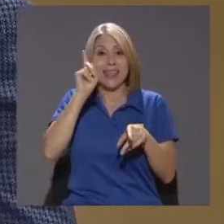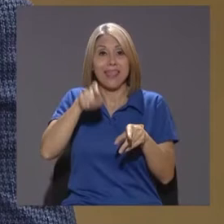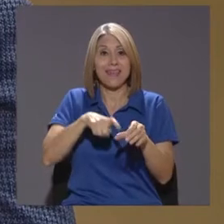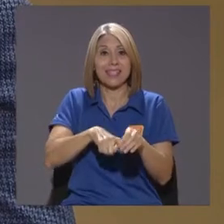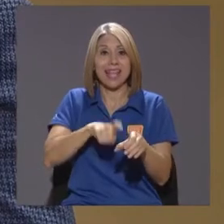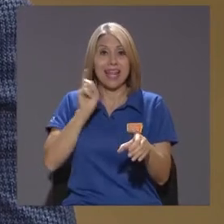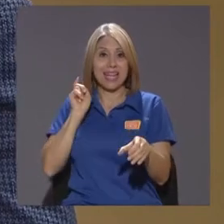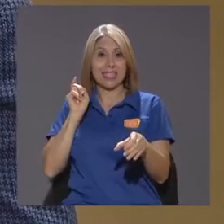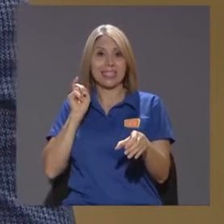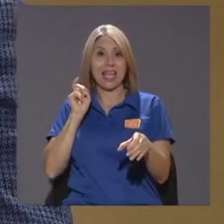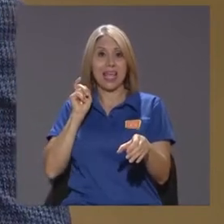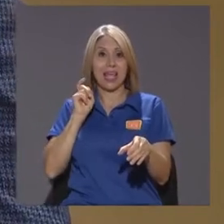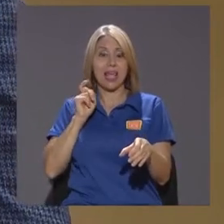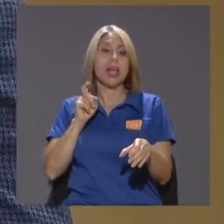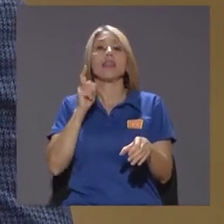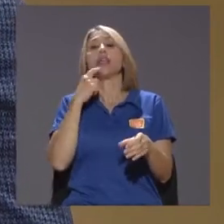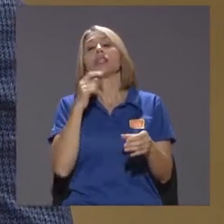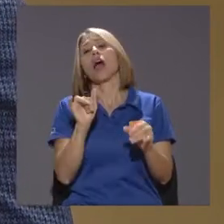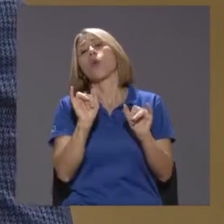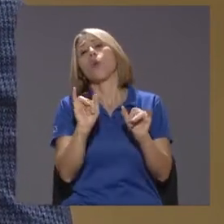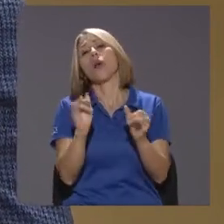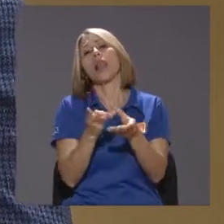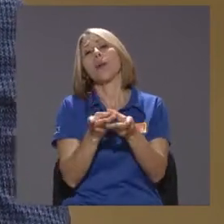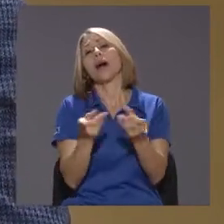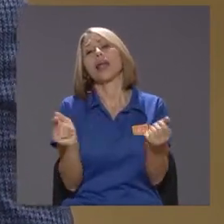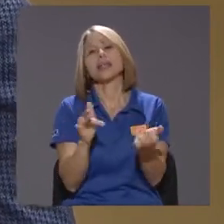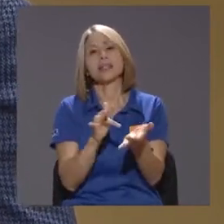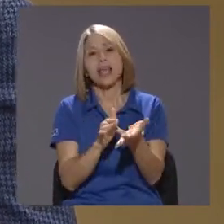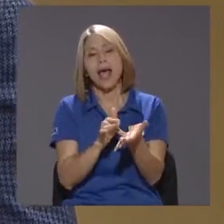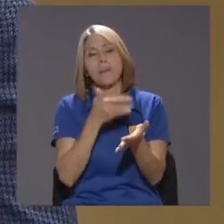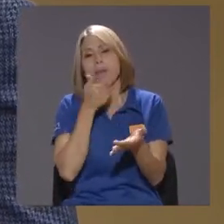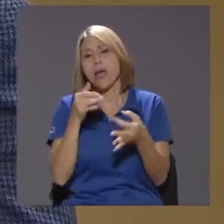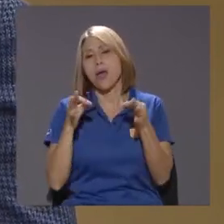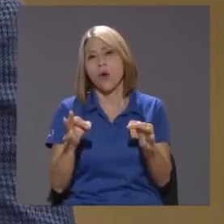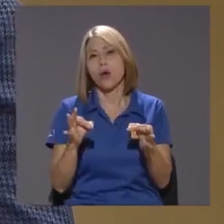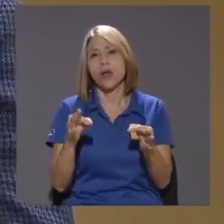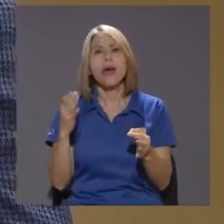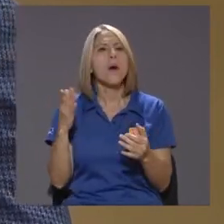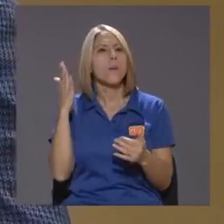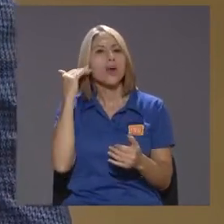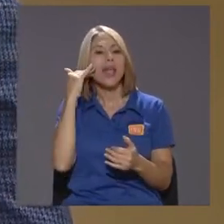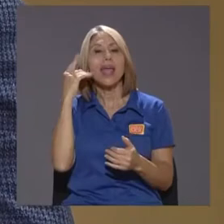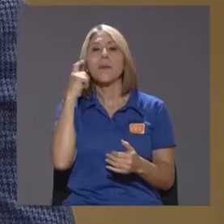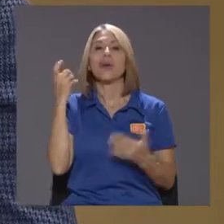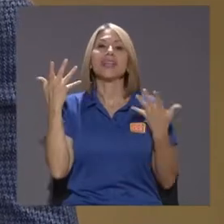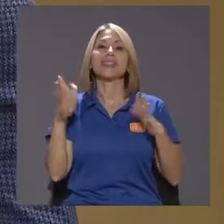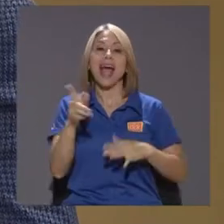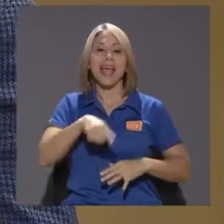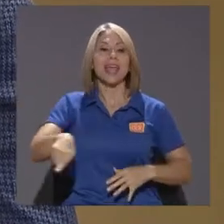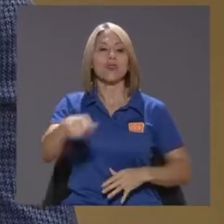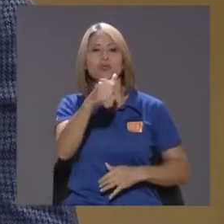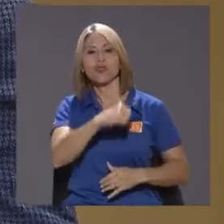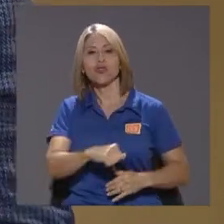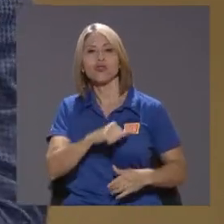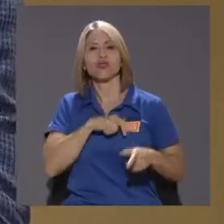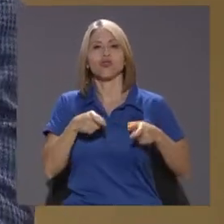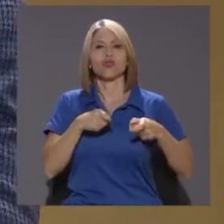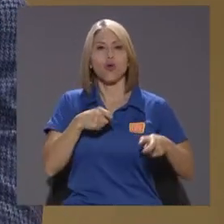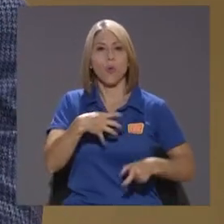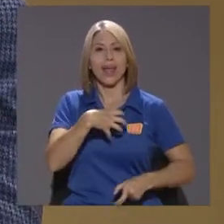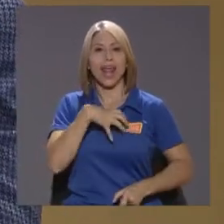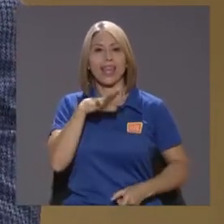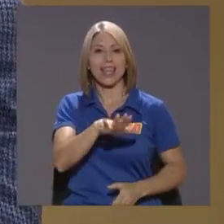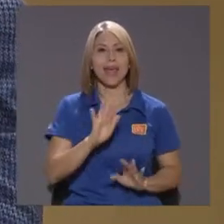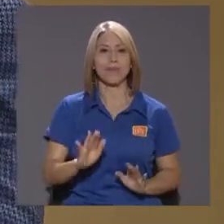pintaban Como si fuera La panacea ¿Por qué? Primero Porque ellos Iban a recuperar Su soberanía Hay que recordar Que